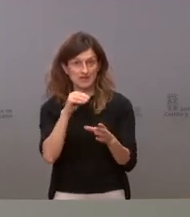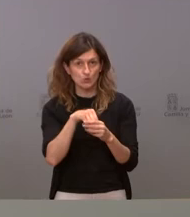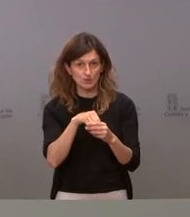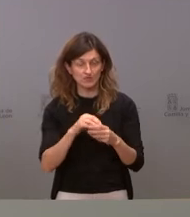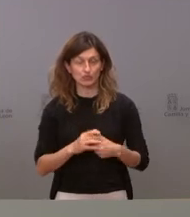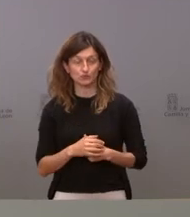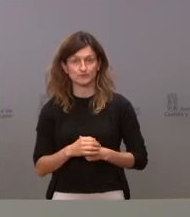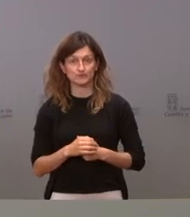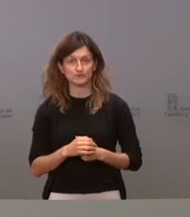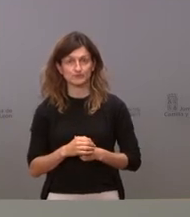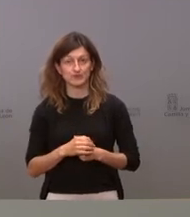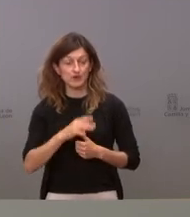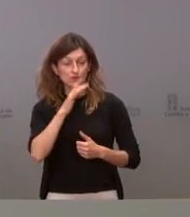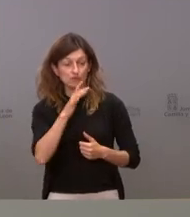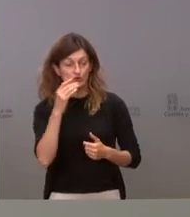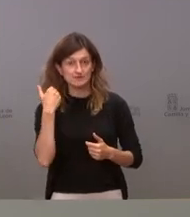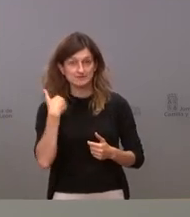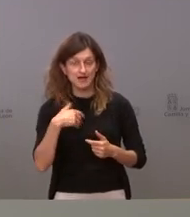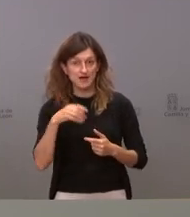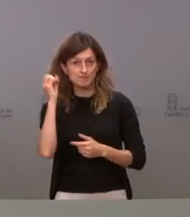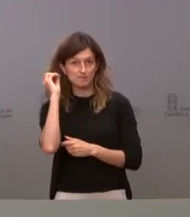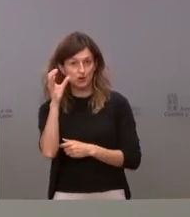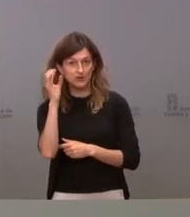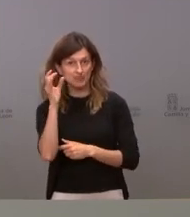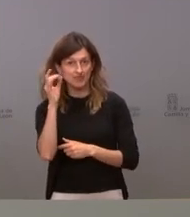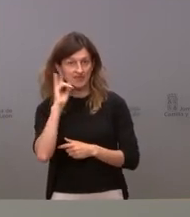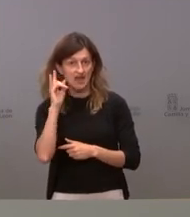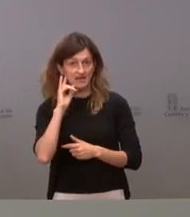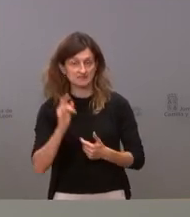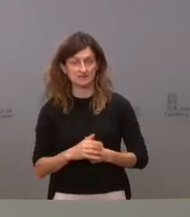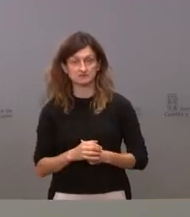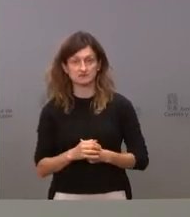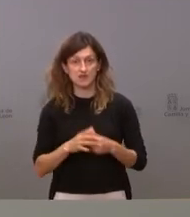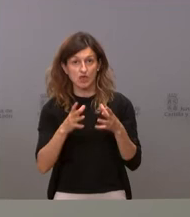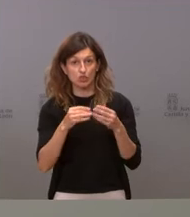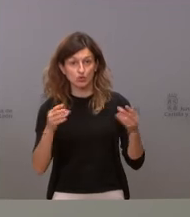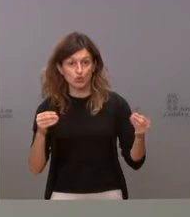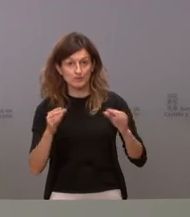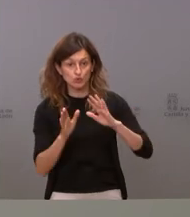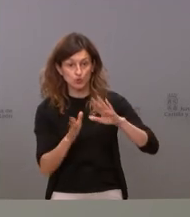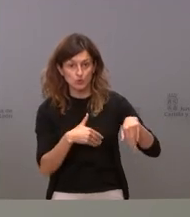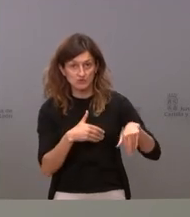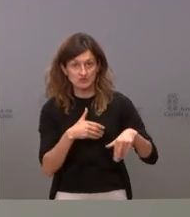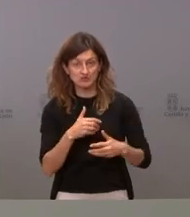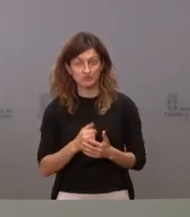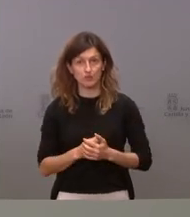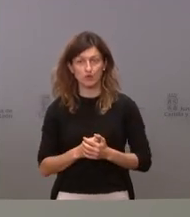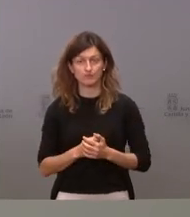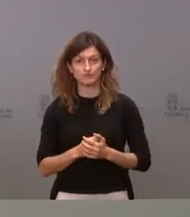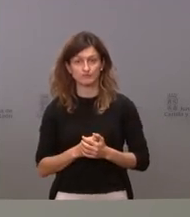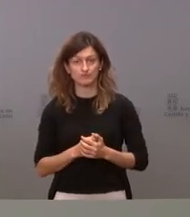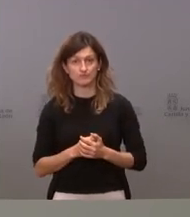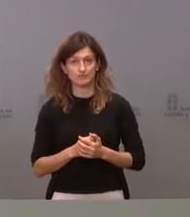otras cosas porque ya estaba incluido en la ponencia de alertas. Entonces, en el documento último que circuló que fue